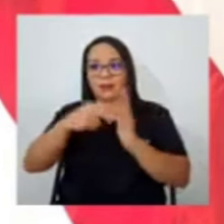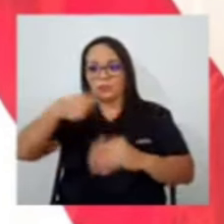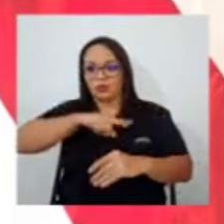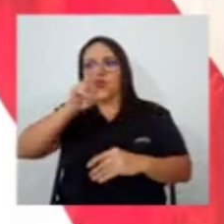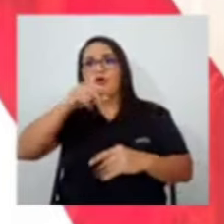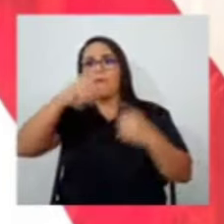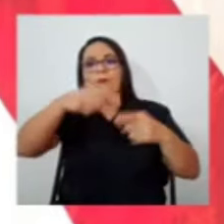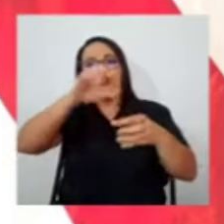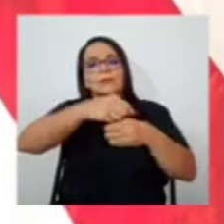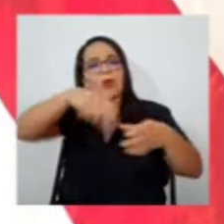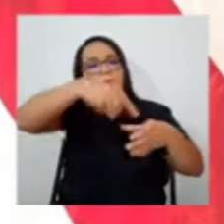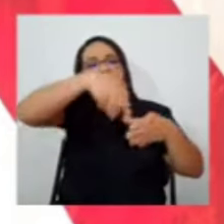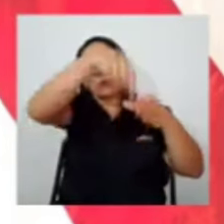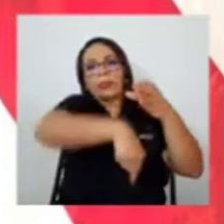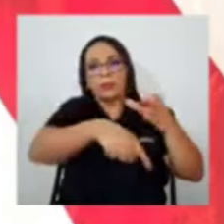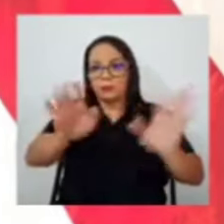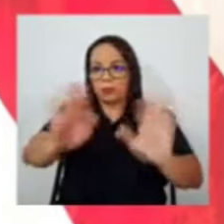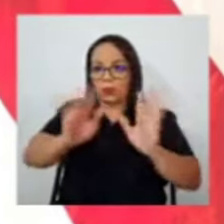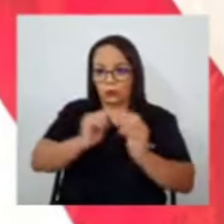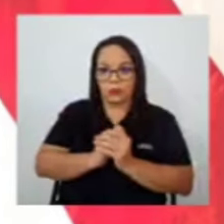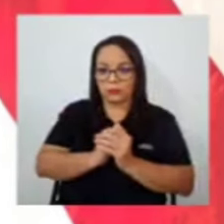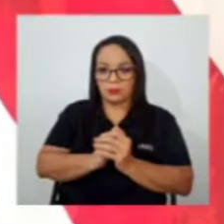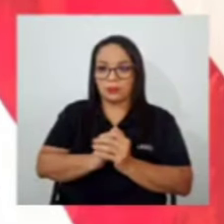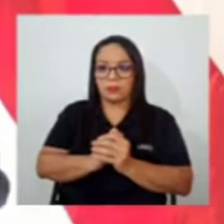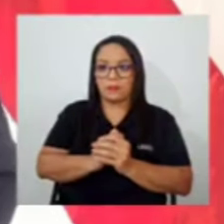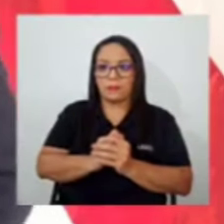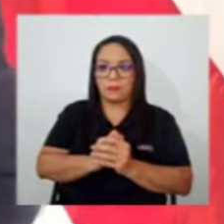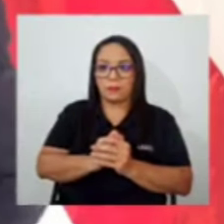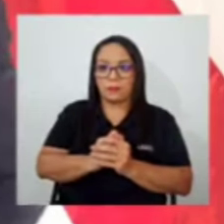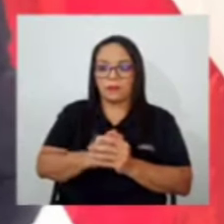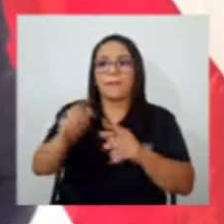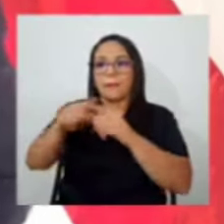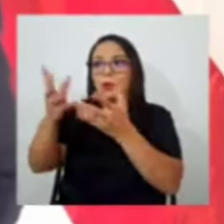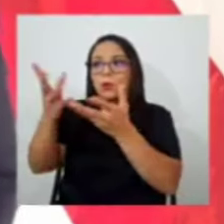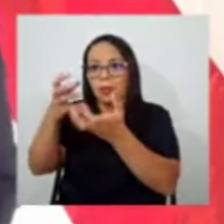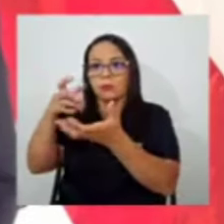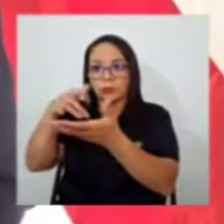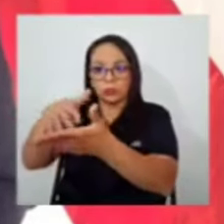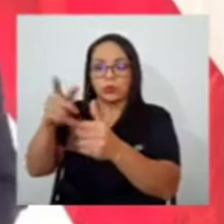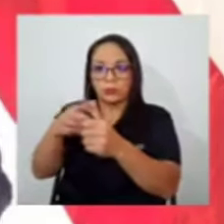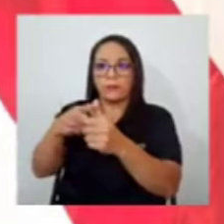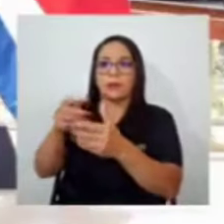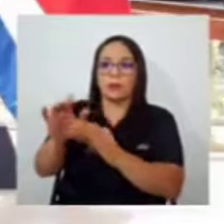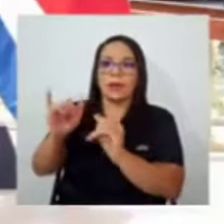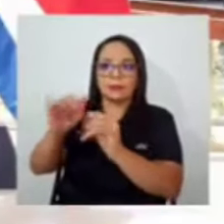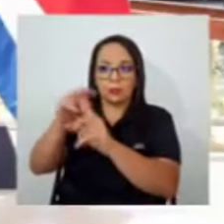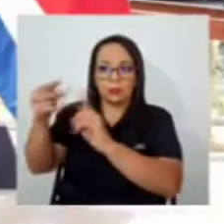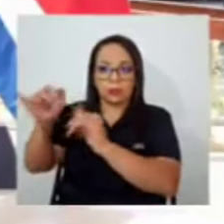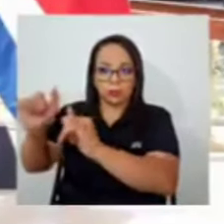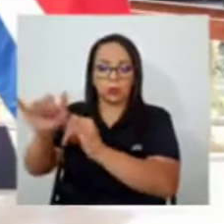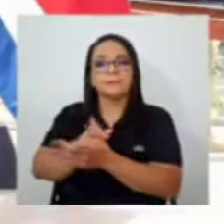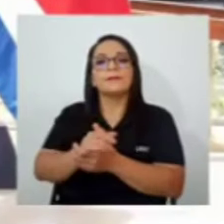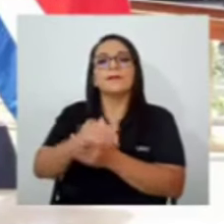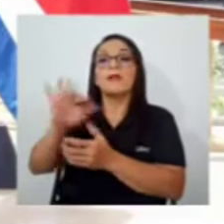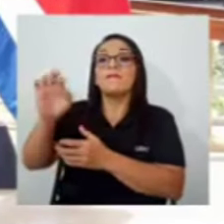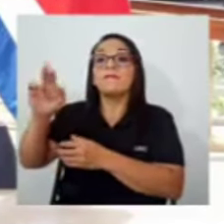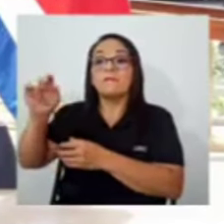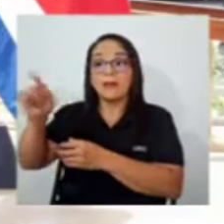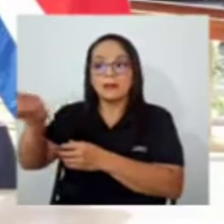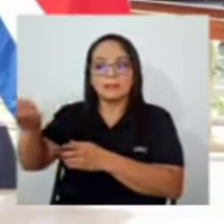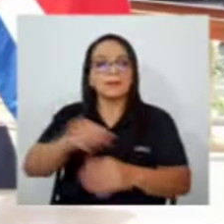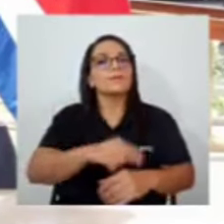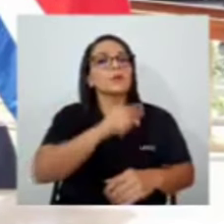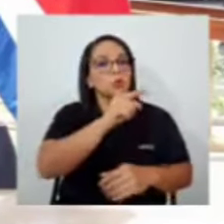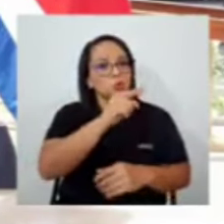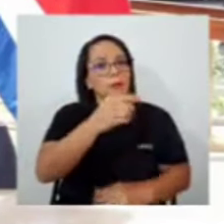Pero de ahí. Esa es la posición. Seguirá siendo la posición. Don Franz, adelante. Presidente, creo que usted ha sido súper claro